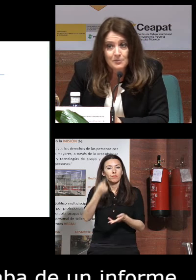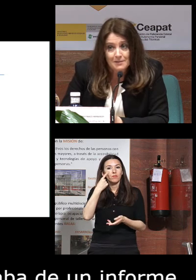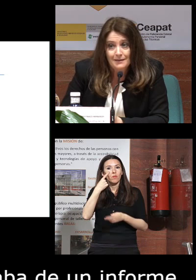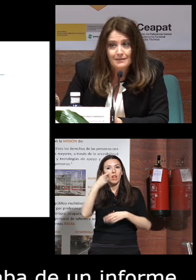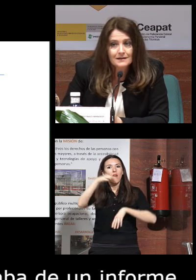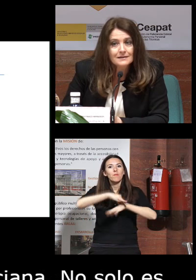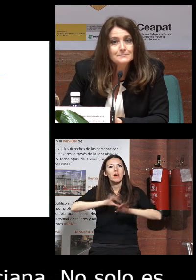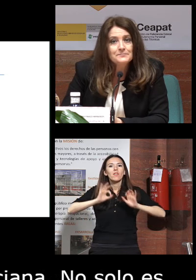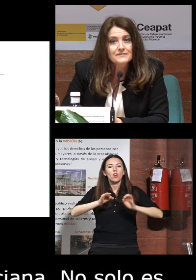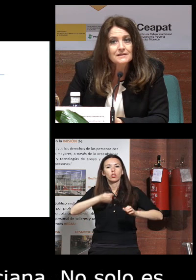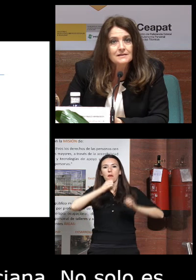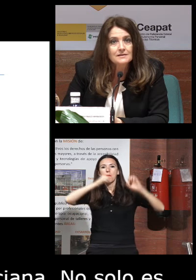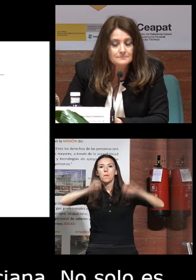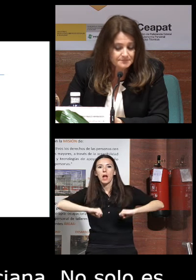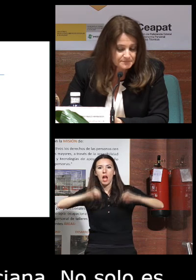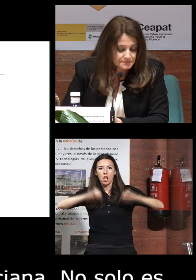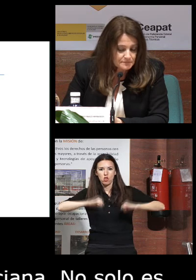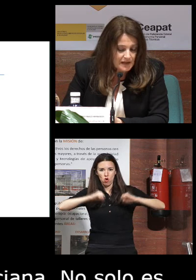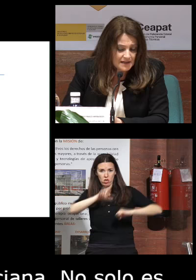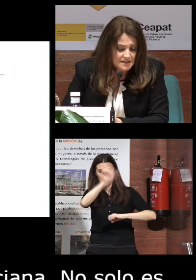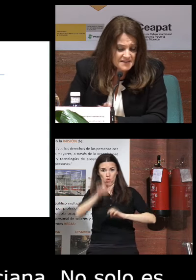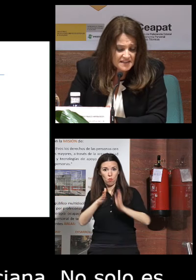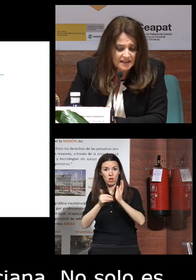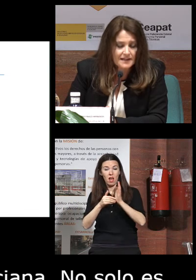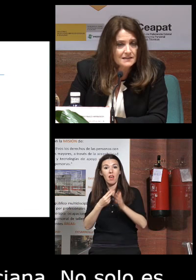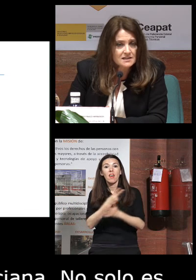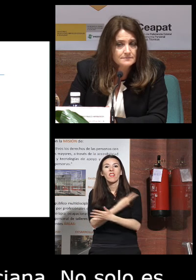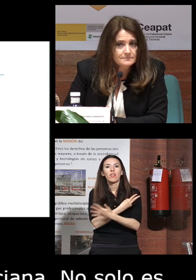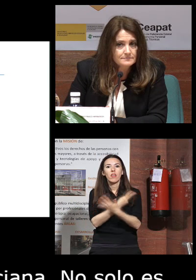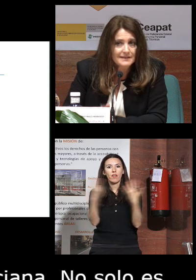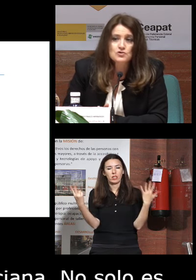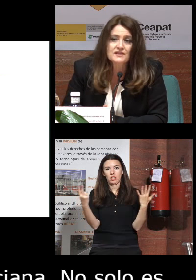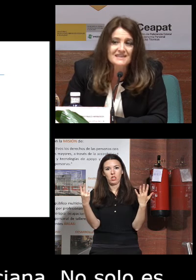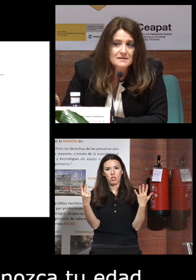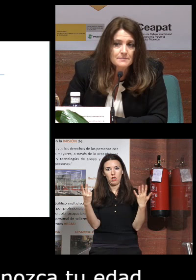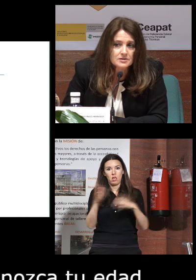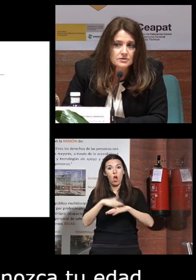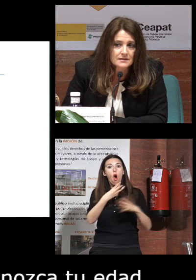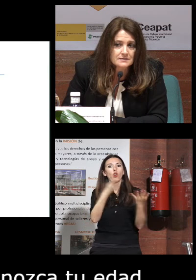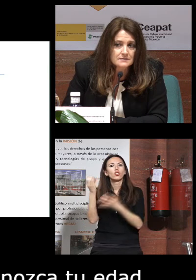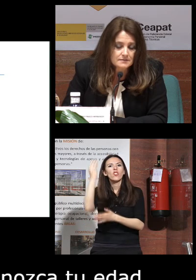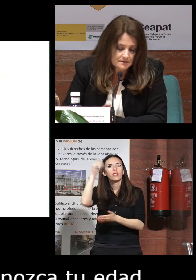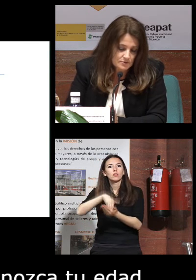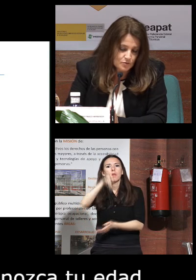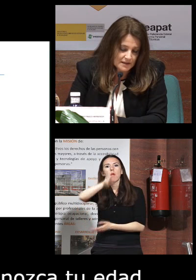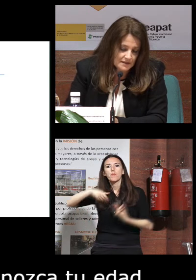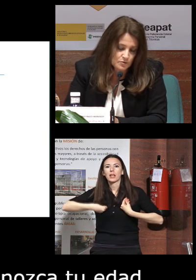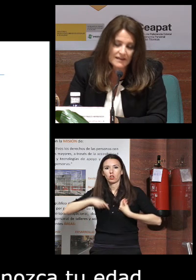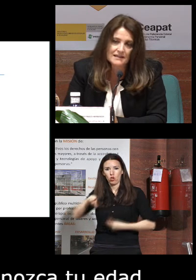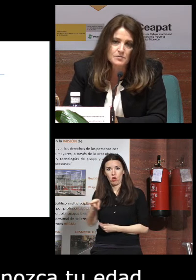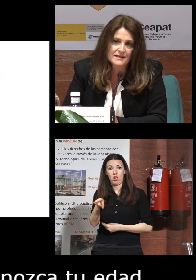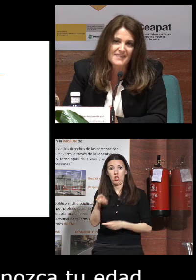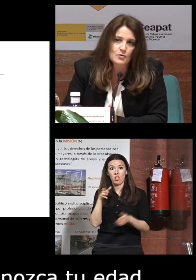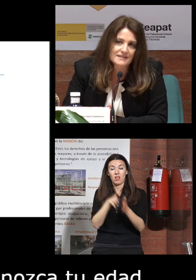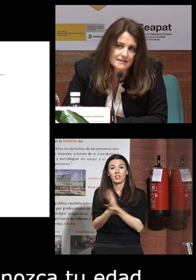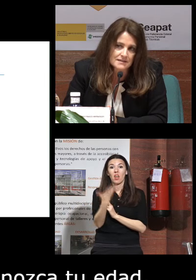que había en la comunidad valenciana y hay 17 geriatras para 800.000 personas lo cual quiere decir un